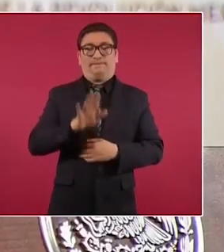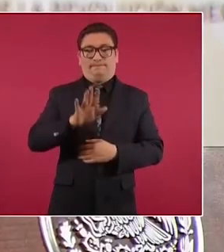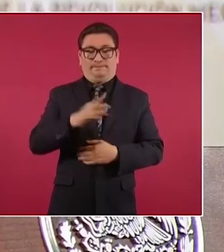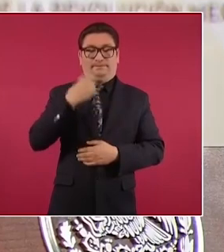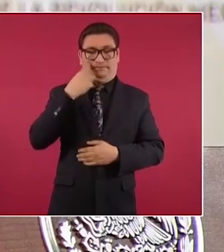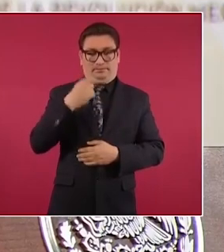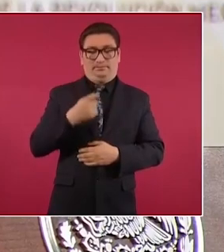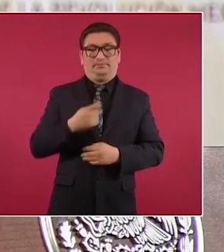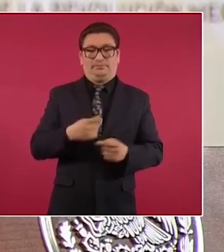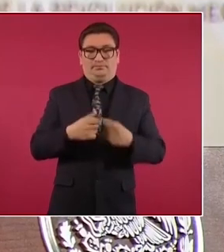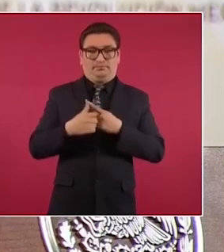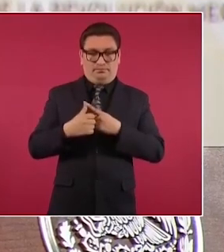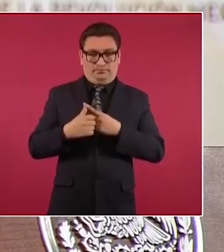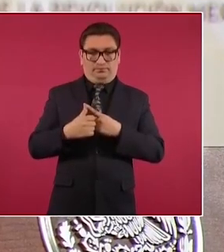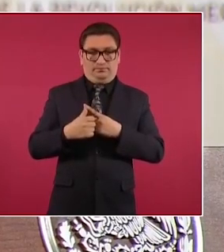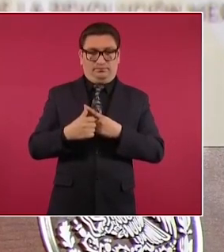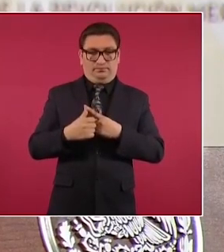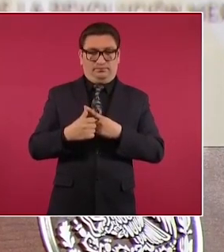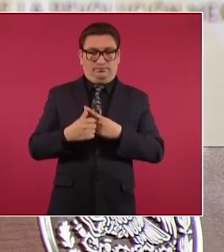en el caso de